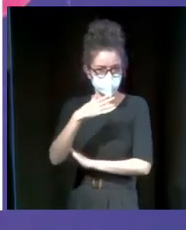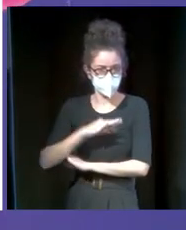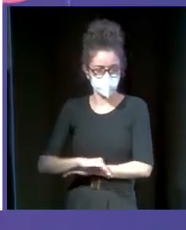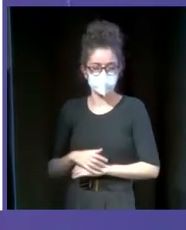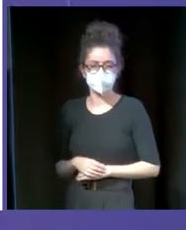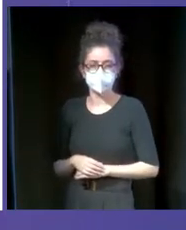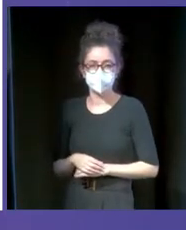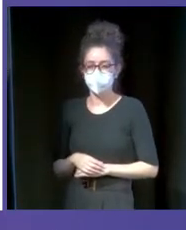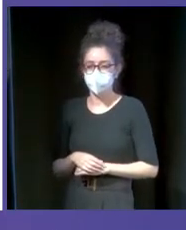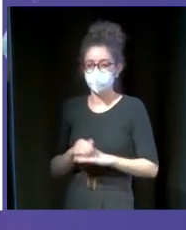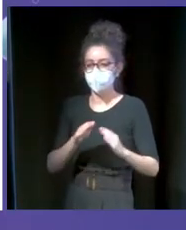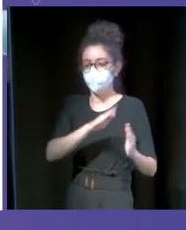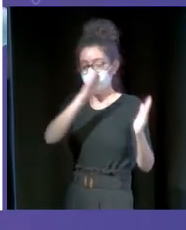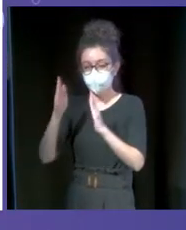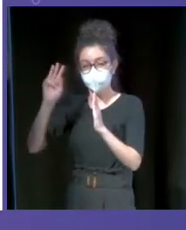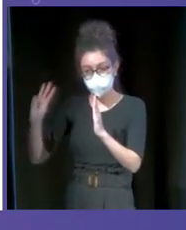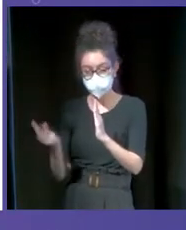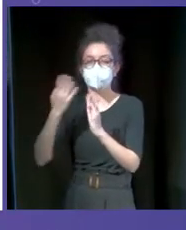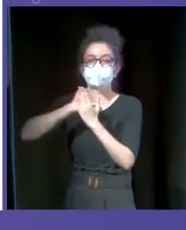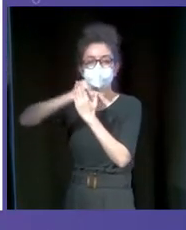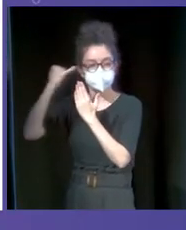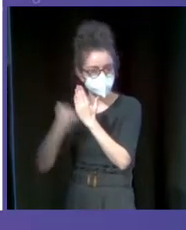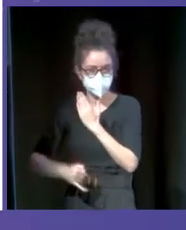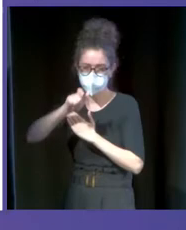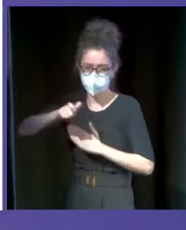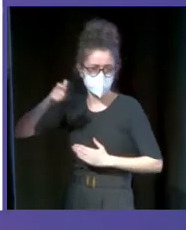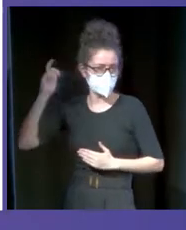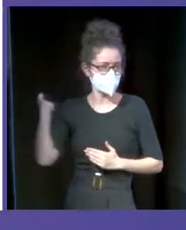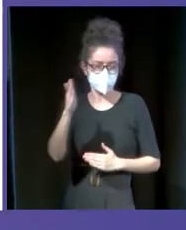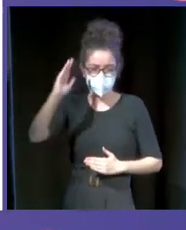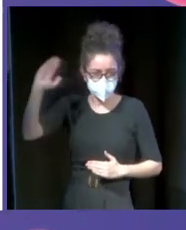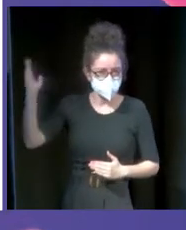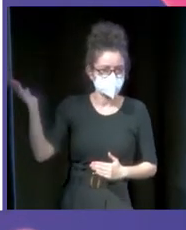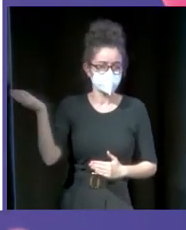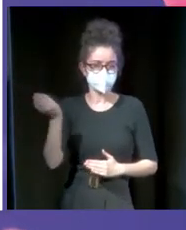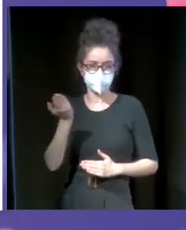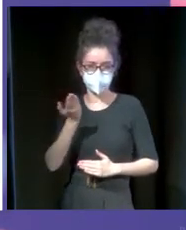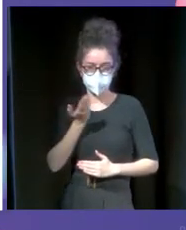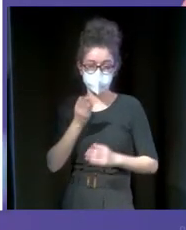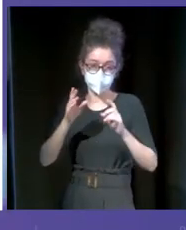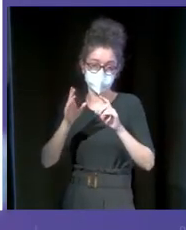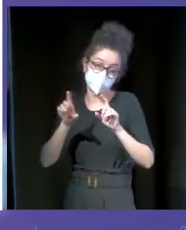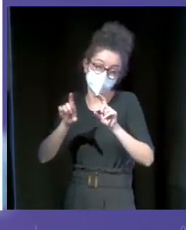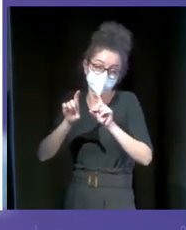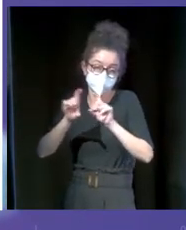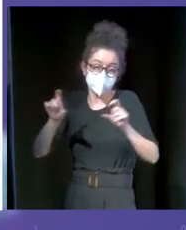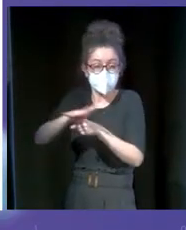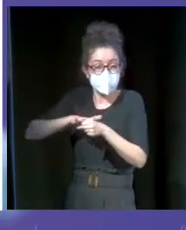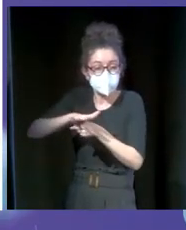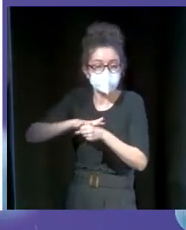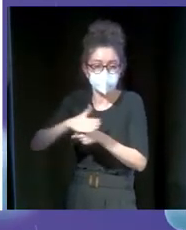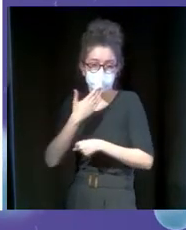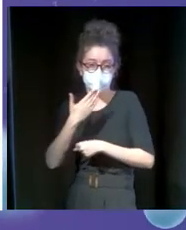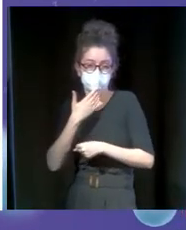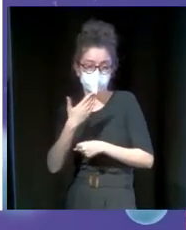volvíamos a tener otra crisis, que nos afectó absolutamente a todo el mundo y si cabe aún más al sector del entretenimiento. Como sabéis,